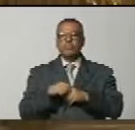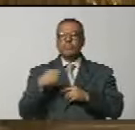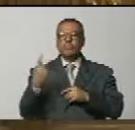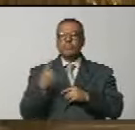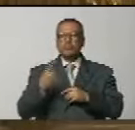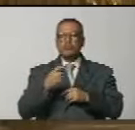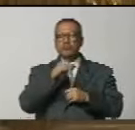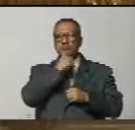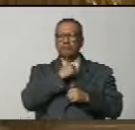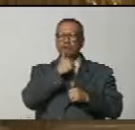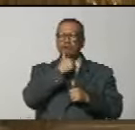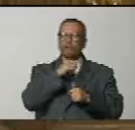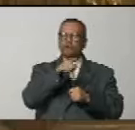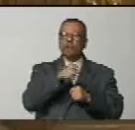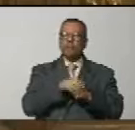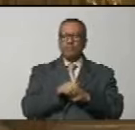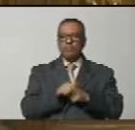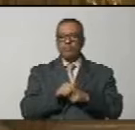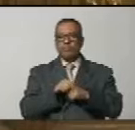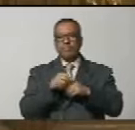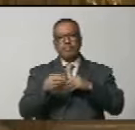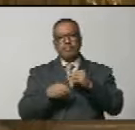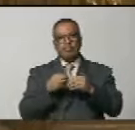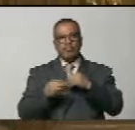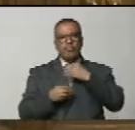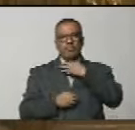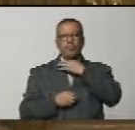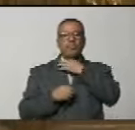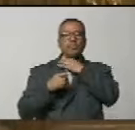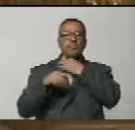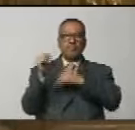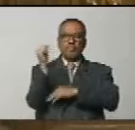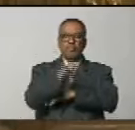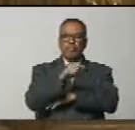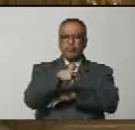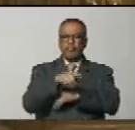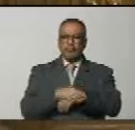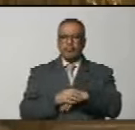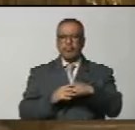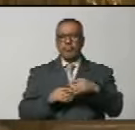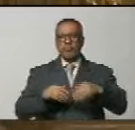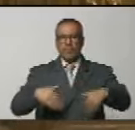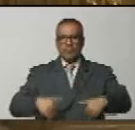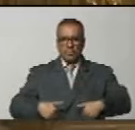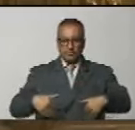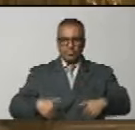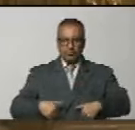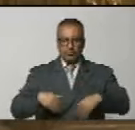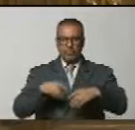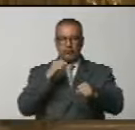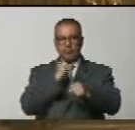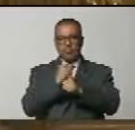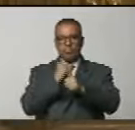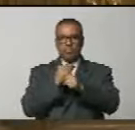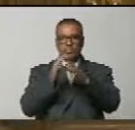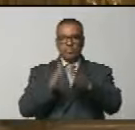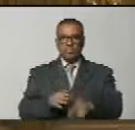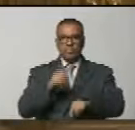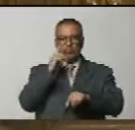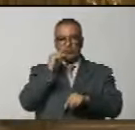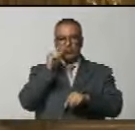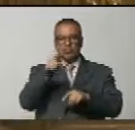solo resistida, sino que haya sido vencida por el esfuerzo de los trabajadores y de las